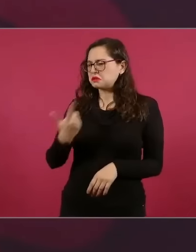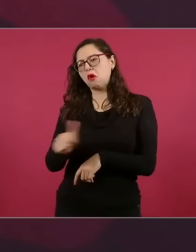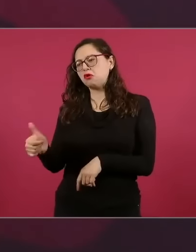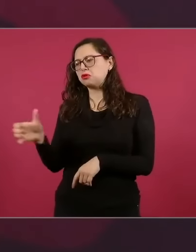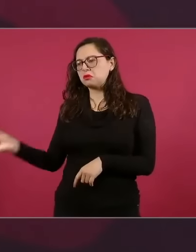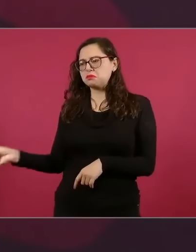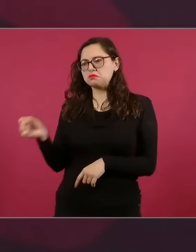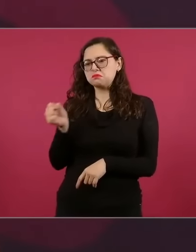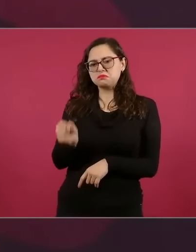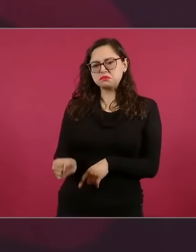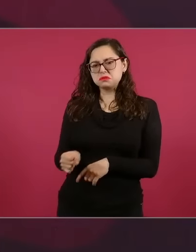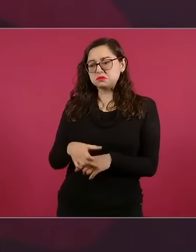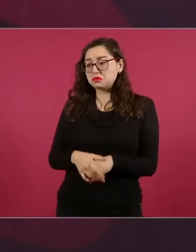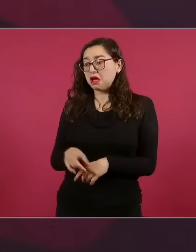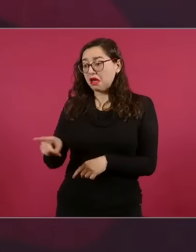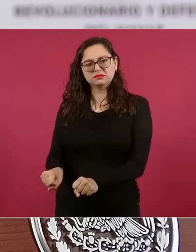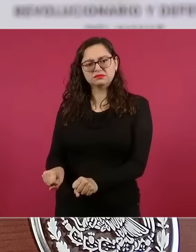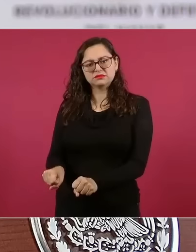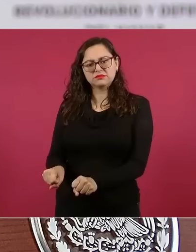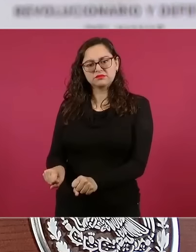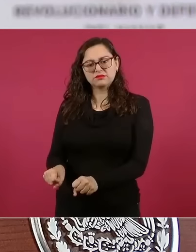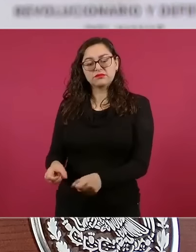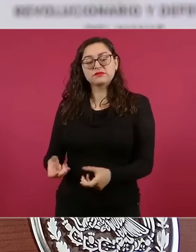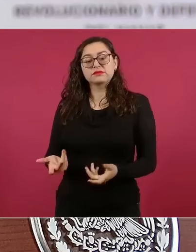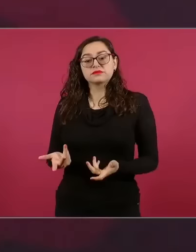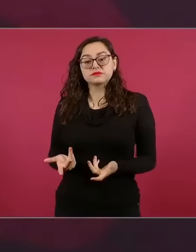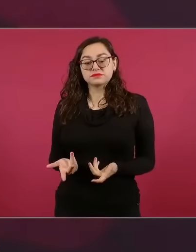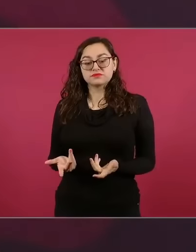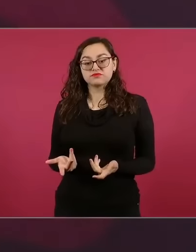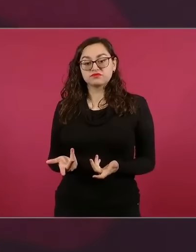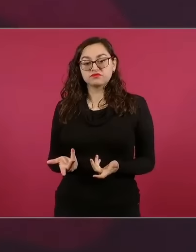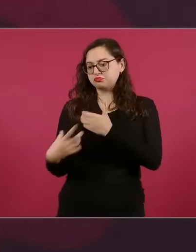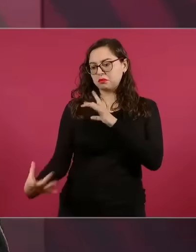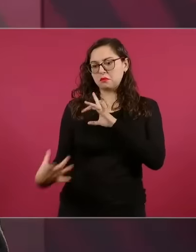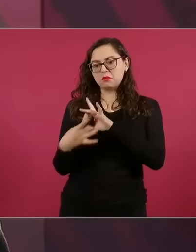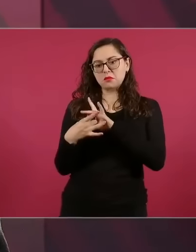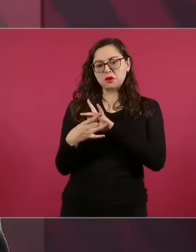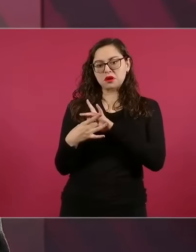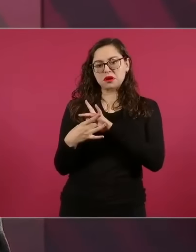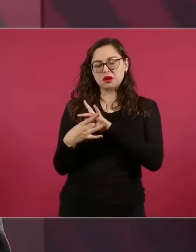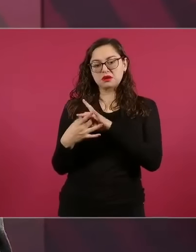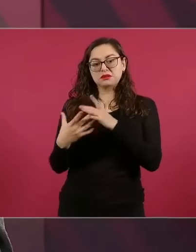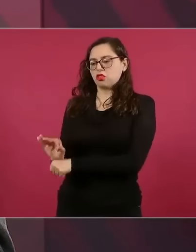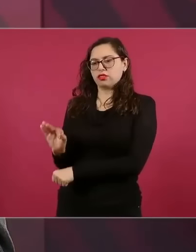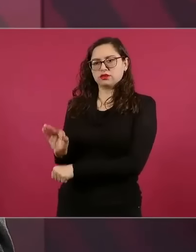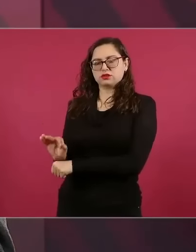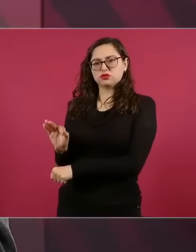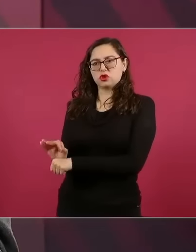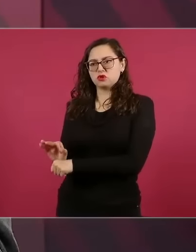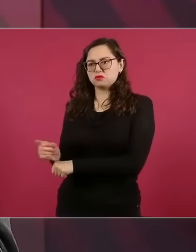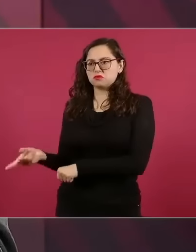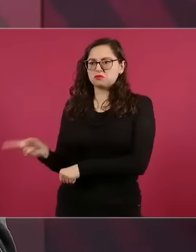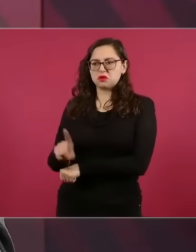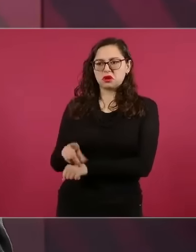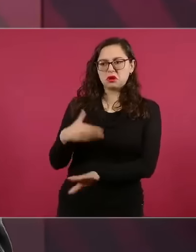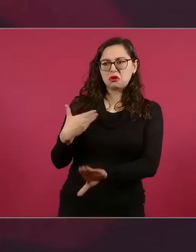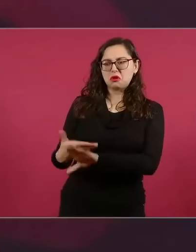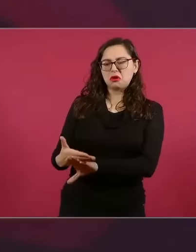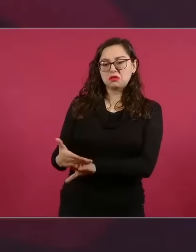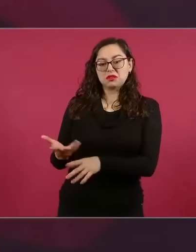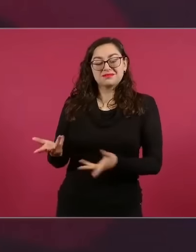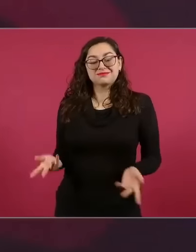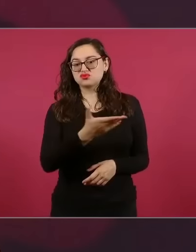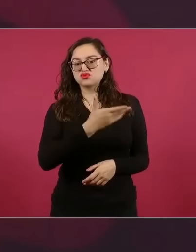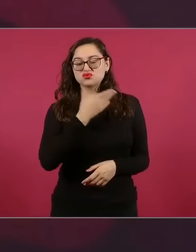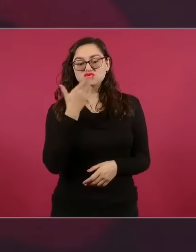antojo, invadían países, creaban nuevos países, protectorados. Bueno, nosotros ya